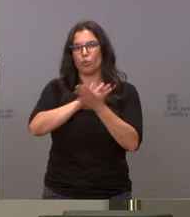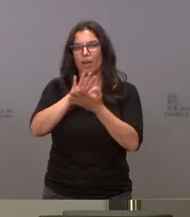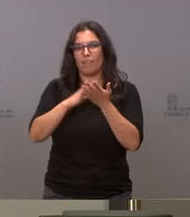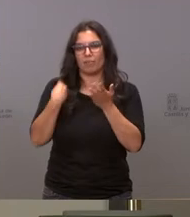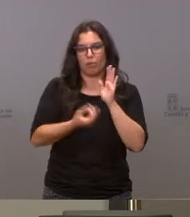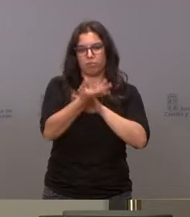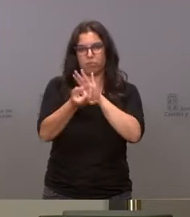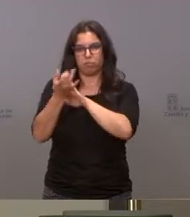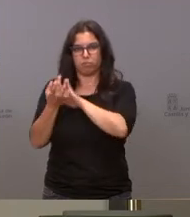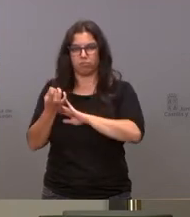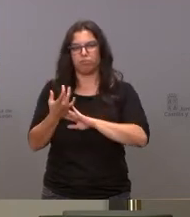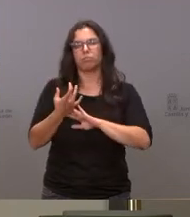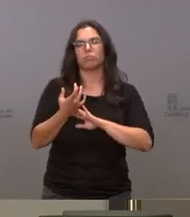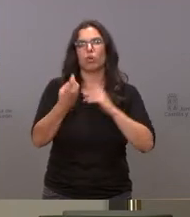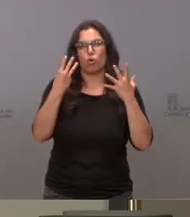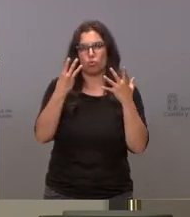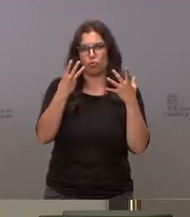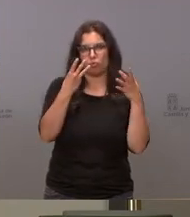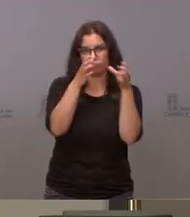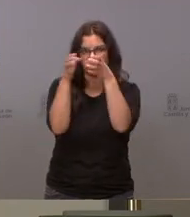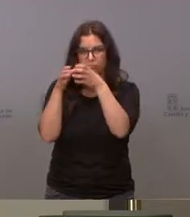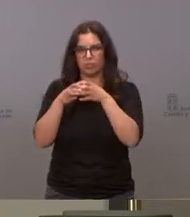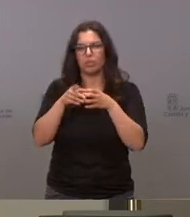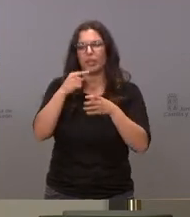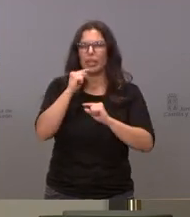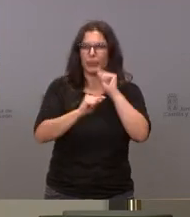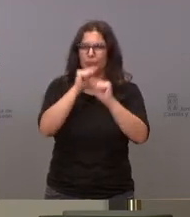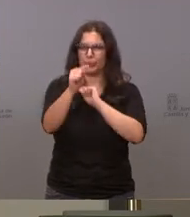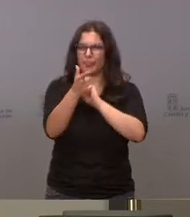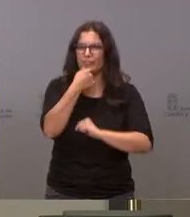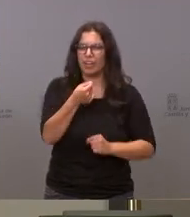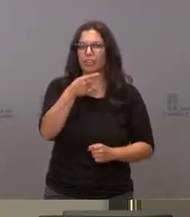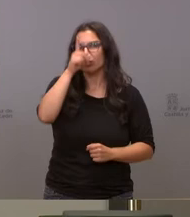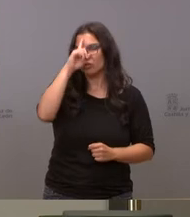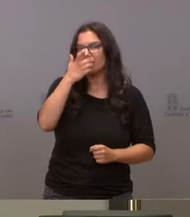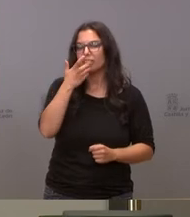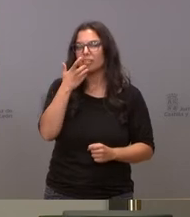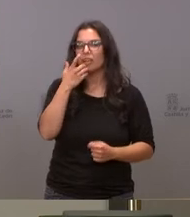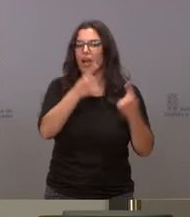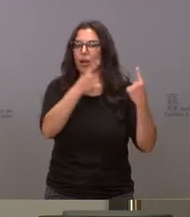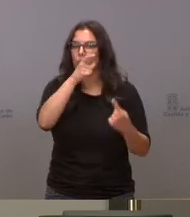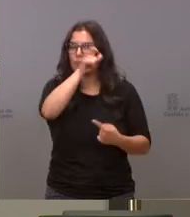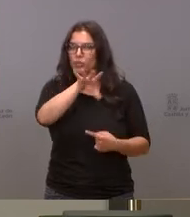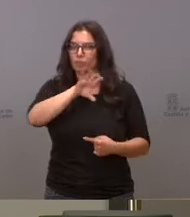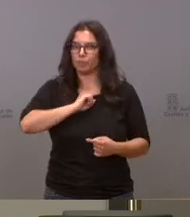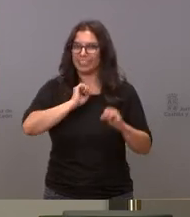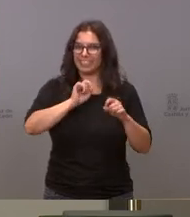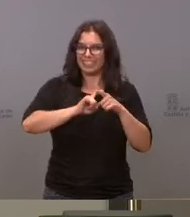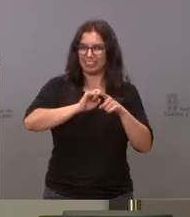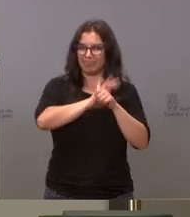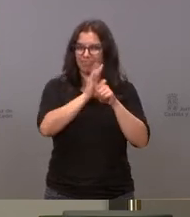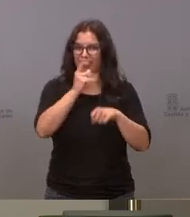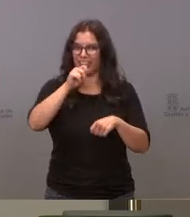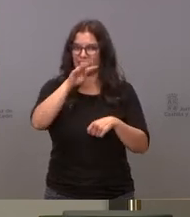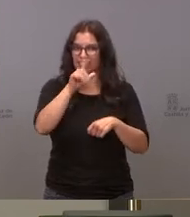ochenta y tantas personas y ha hablado de su contagiosidad yo no sé si en alguna de esas personas afectadas por esta variante se ha